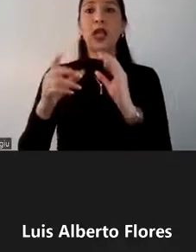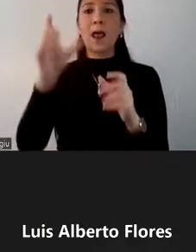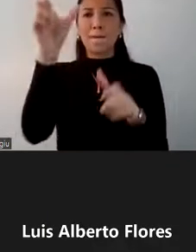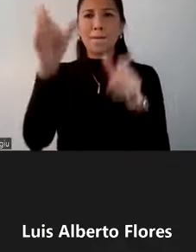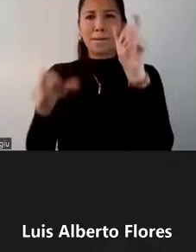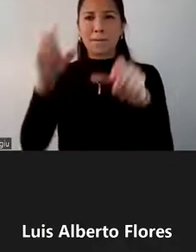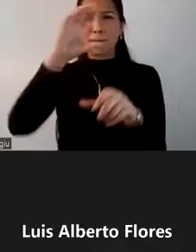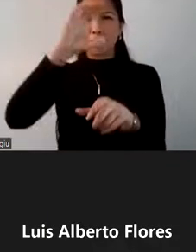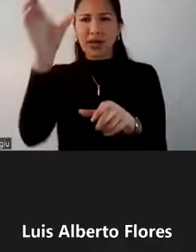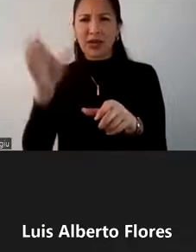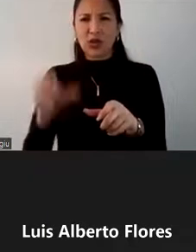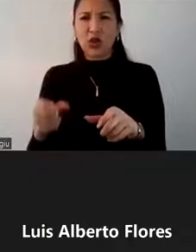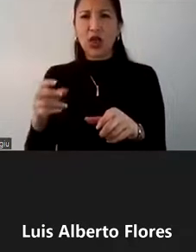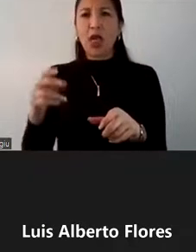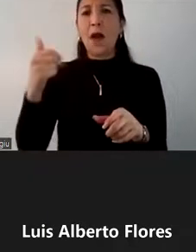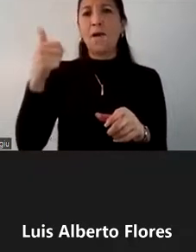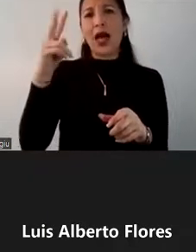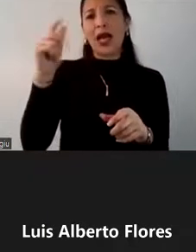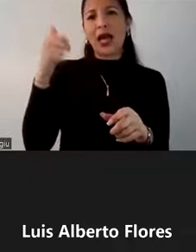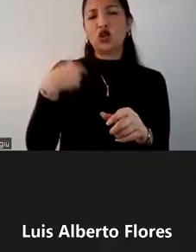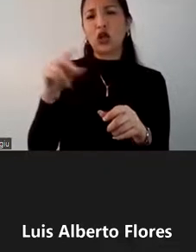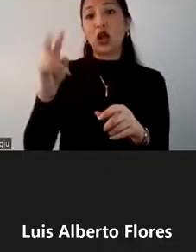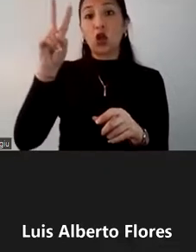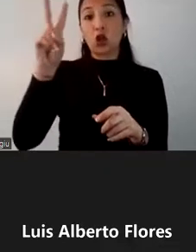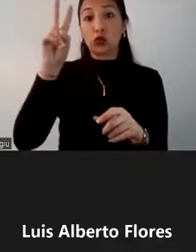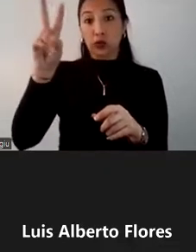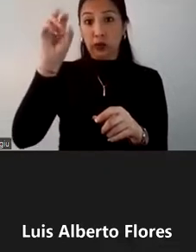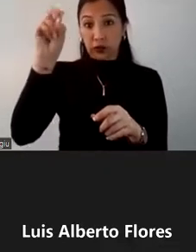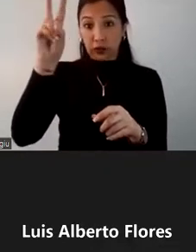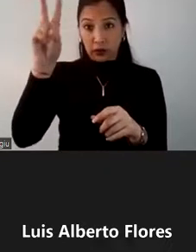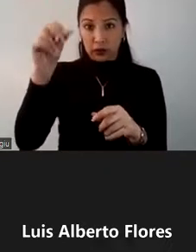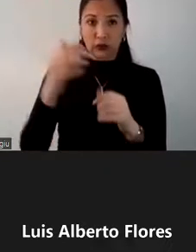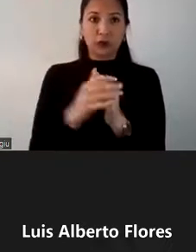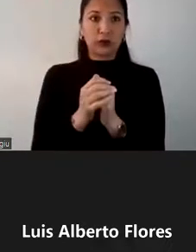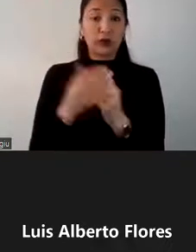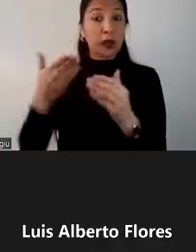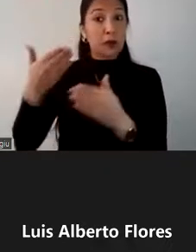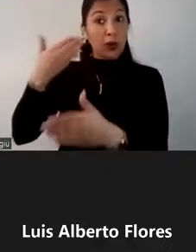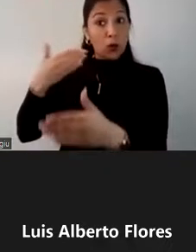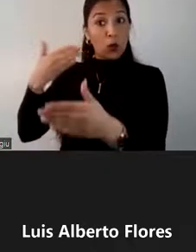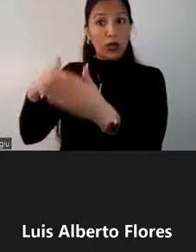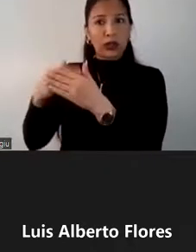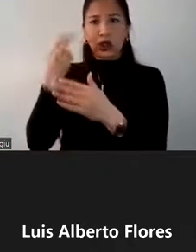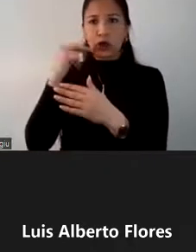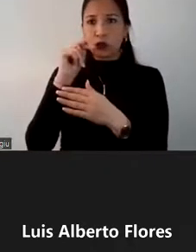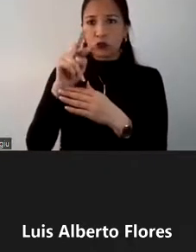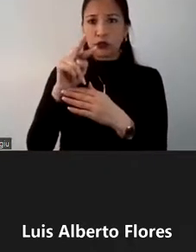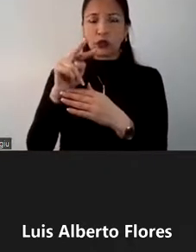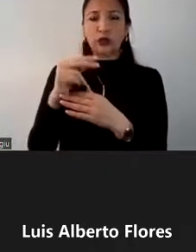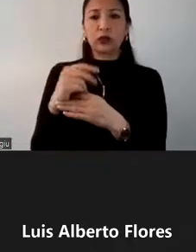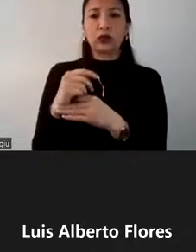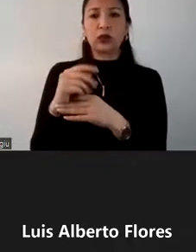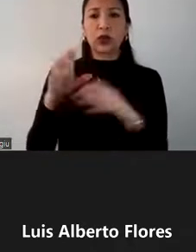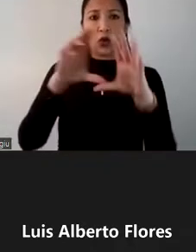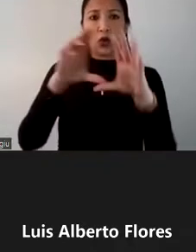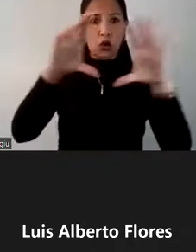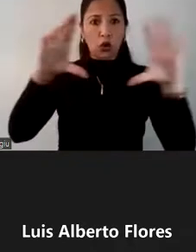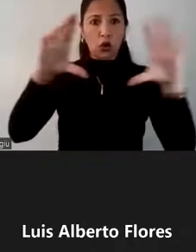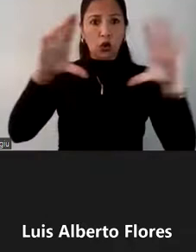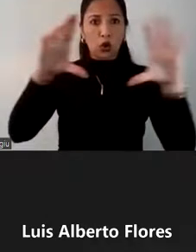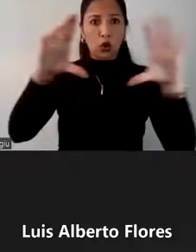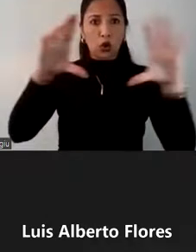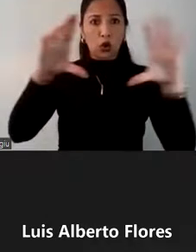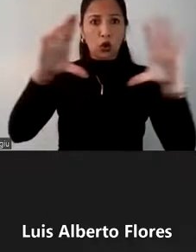potencial vacacionista ecuatoriano 2022. Pero antes que nada, vamos a situarnos en un contexto económico.